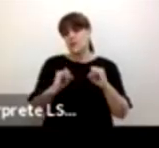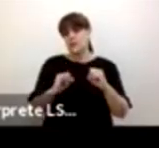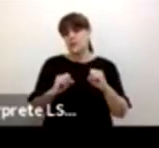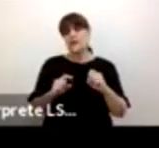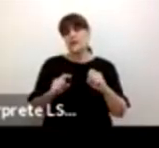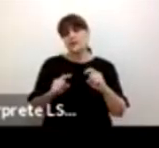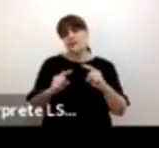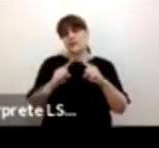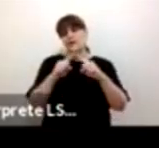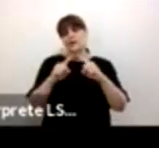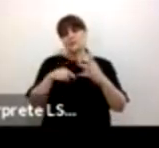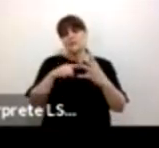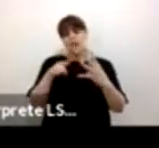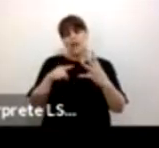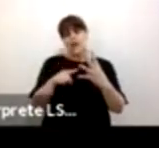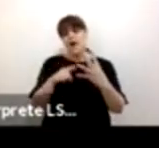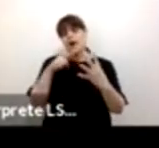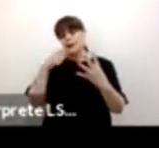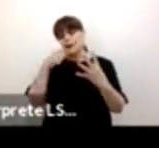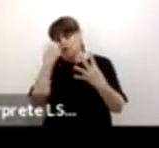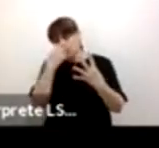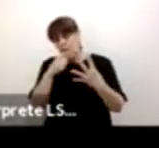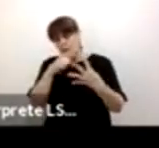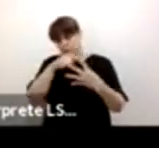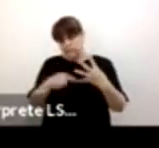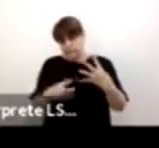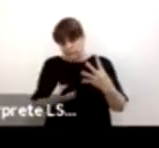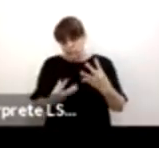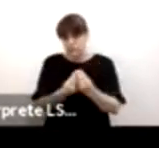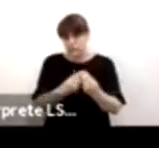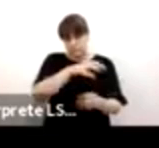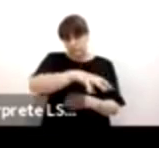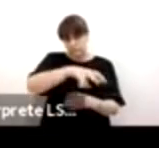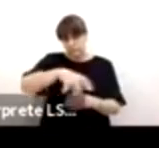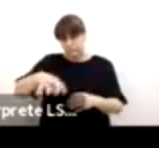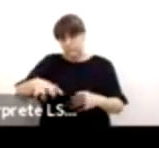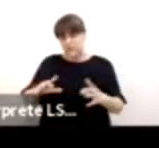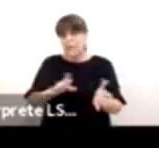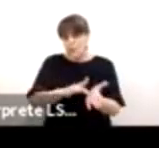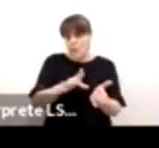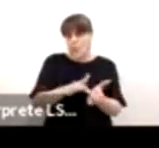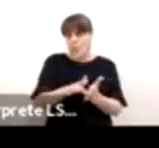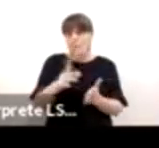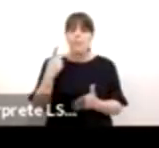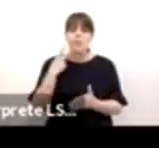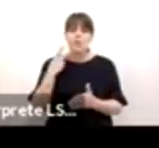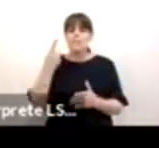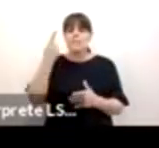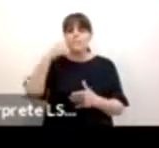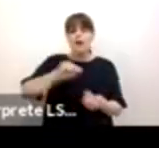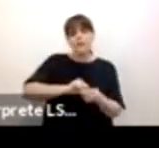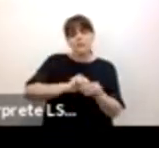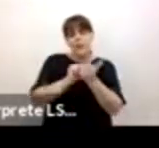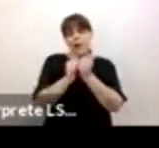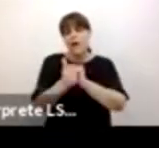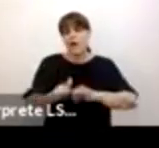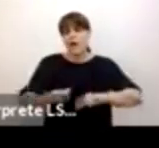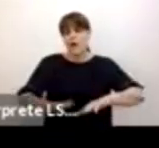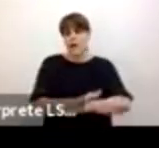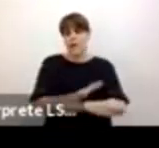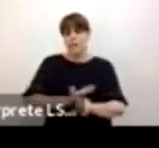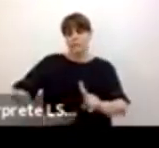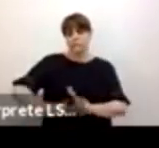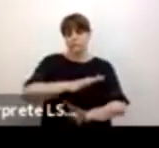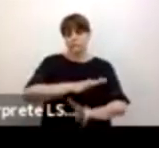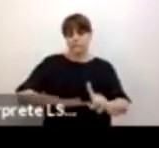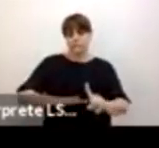desde las escuelas pero también pero la política pública es una herramienta importantísima para la transformación en este sentido desde